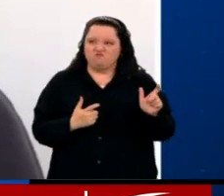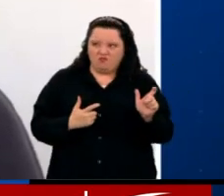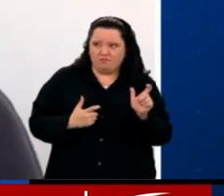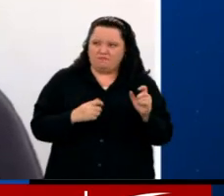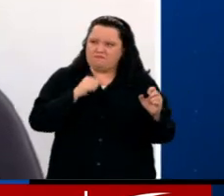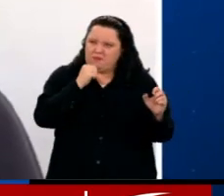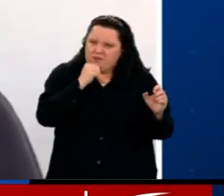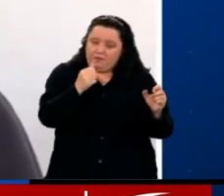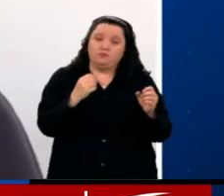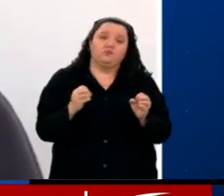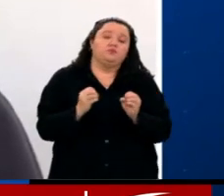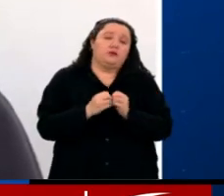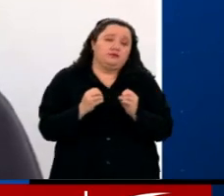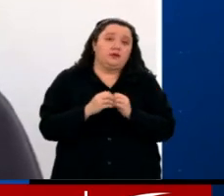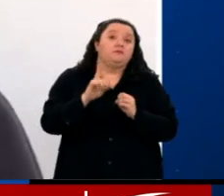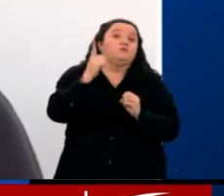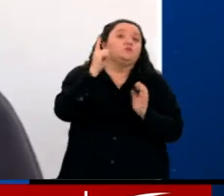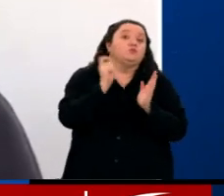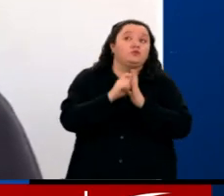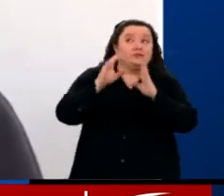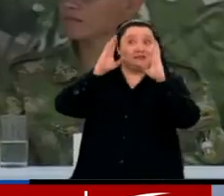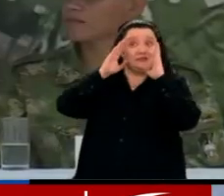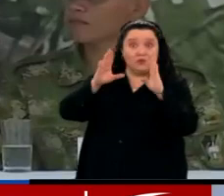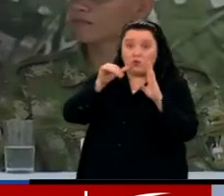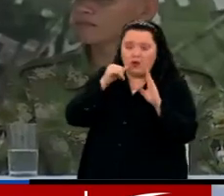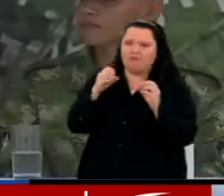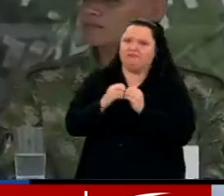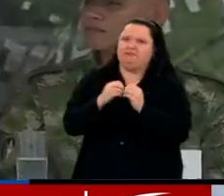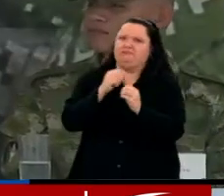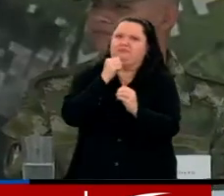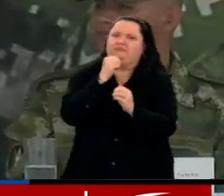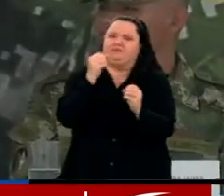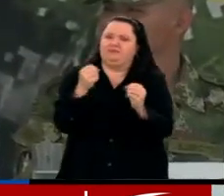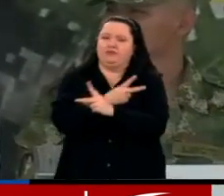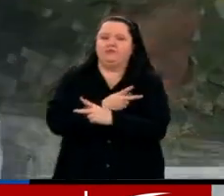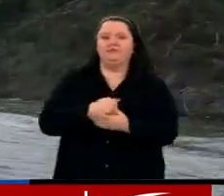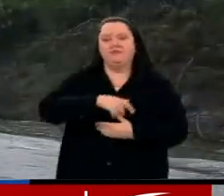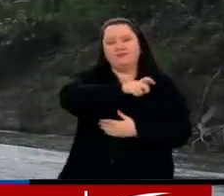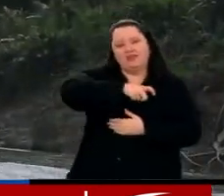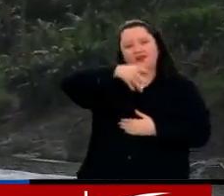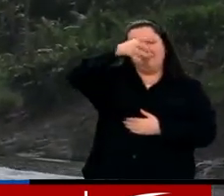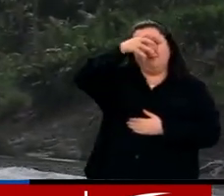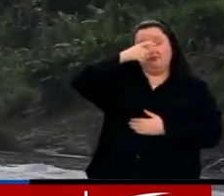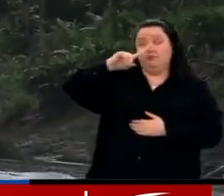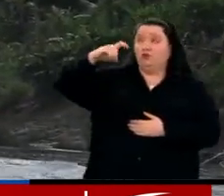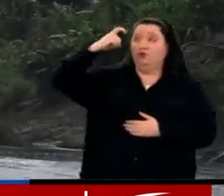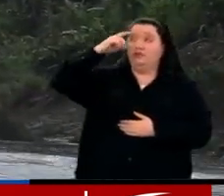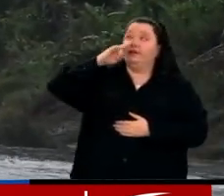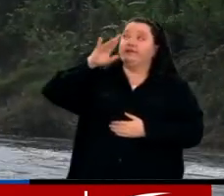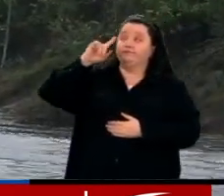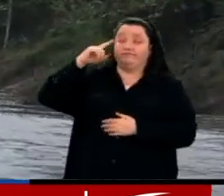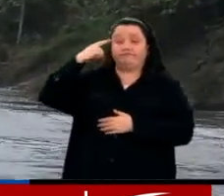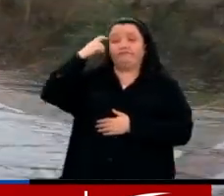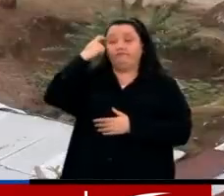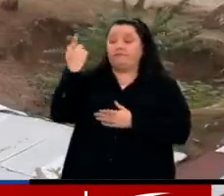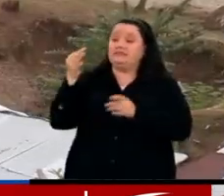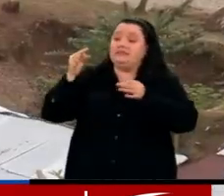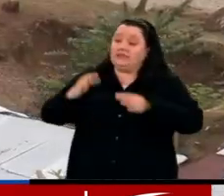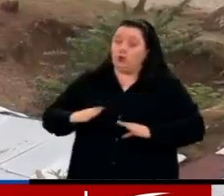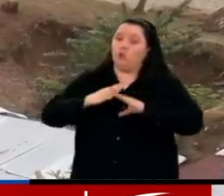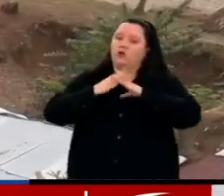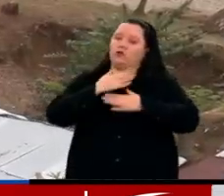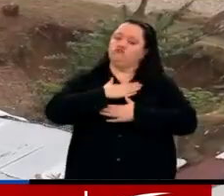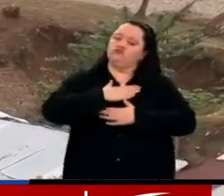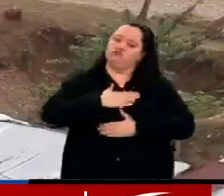en los territorios, si no se tiene presente eso. Para los expertos, el gobierno nacional tiene el reto de garantizar la seguridad y